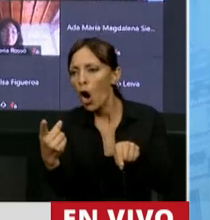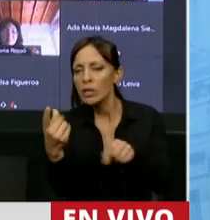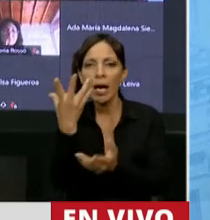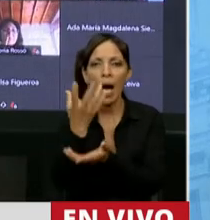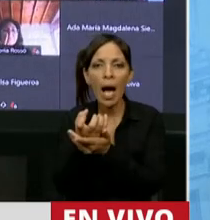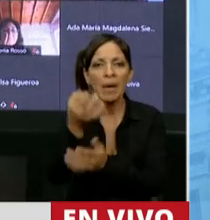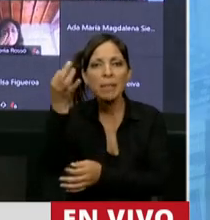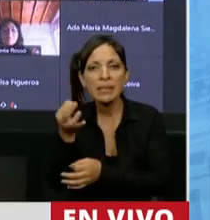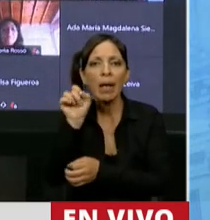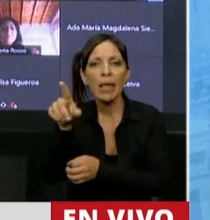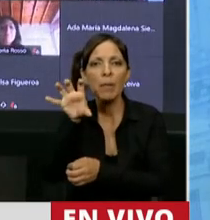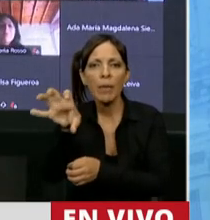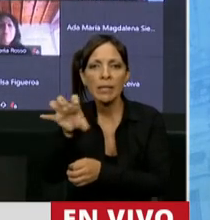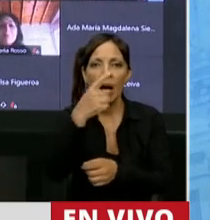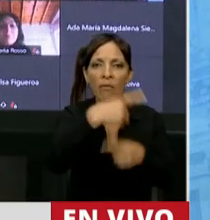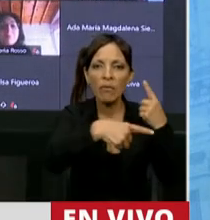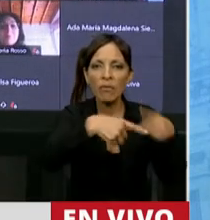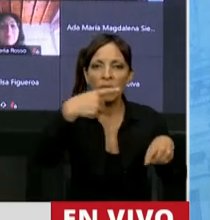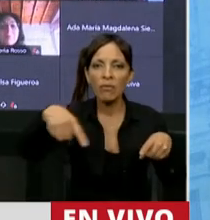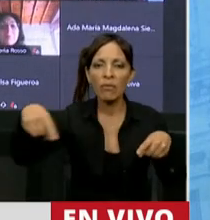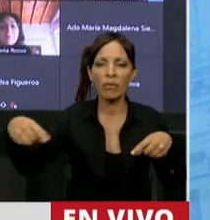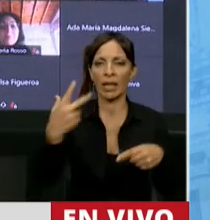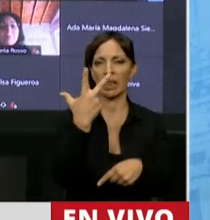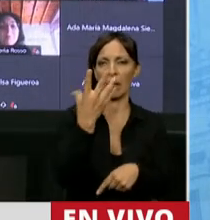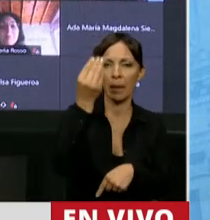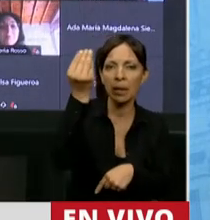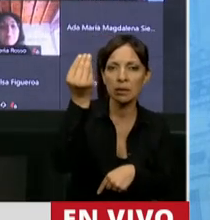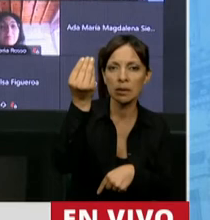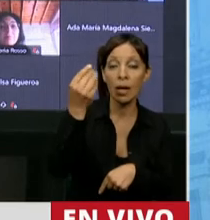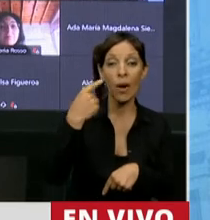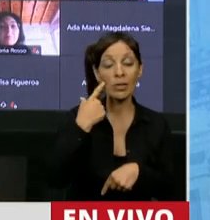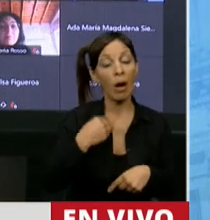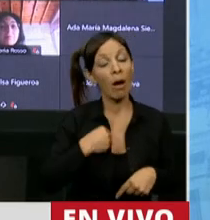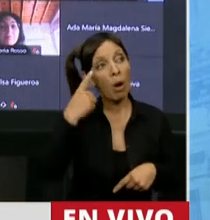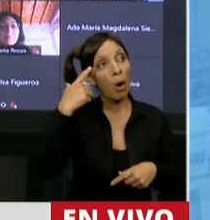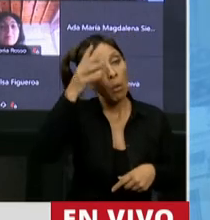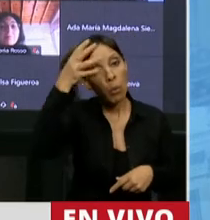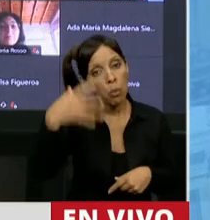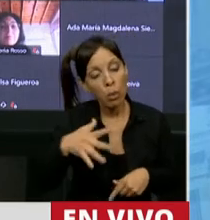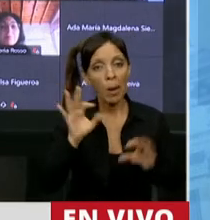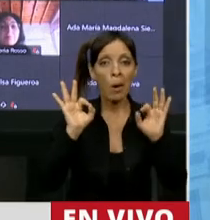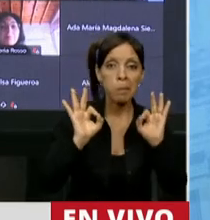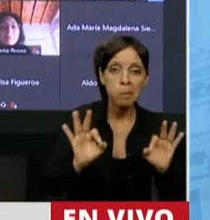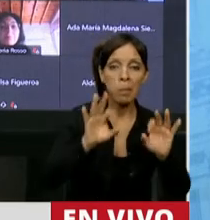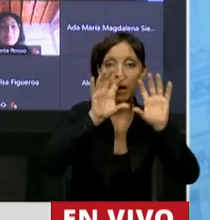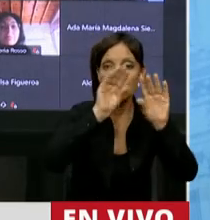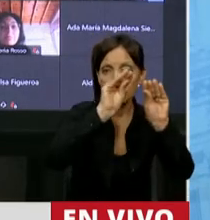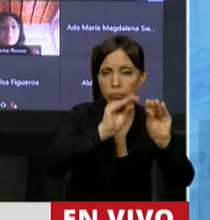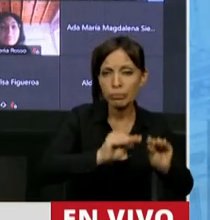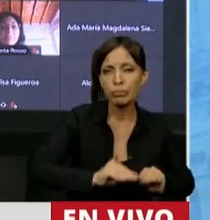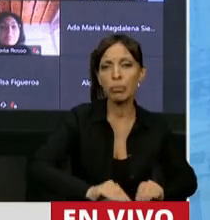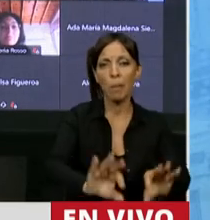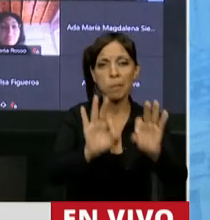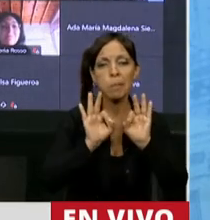específica de tu provincia y cuando creés que ya bajaste todas esas aplicaciones, rellenaste con todos los datos.